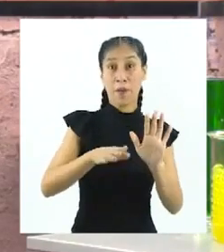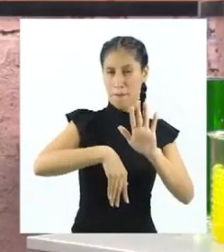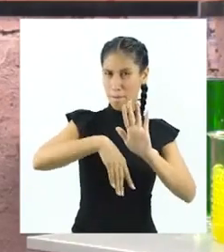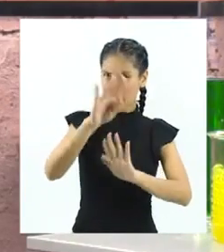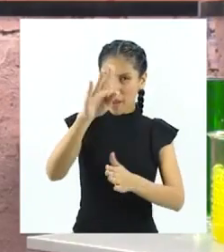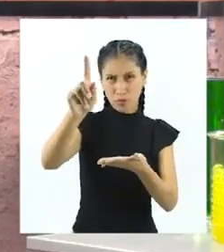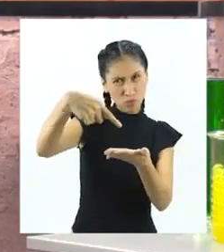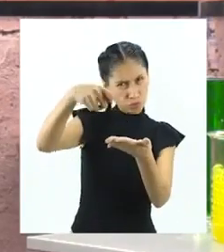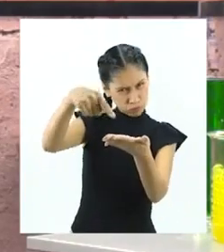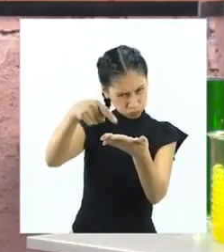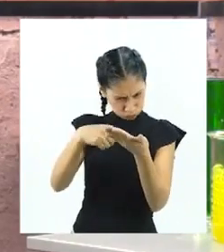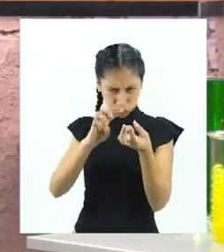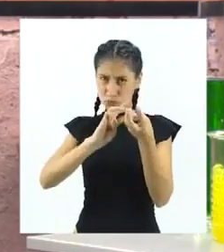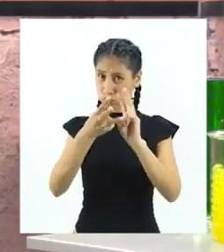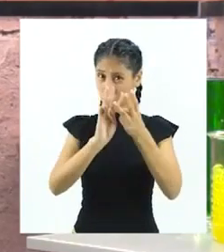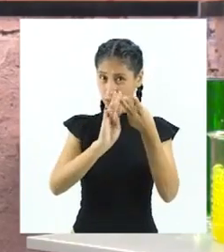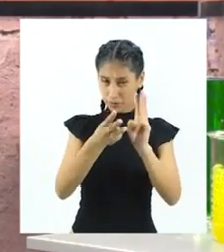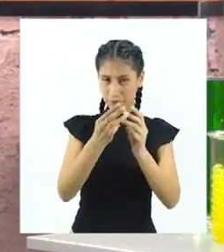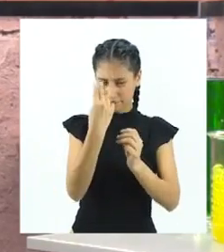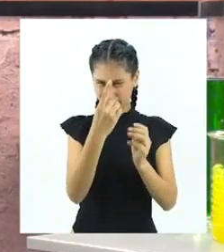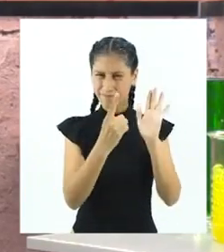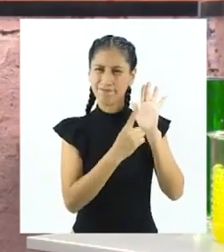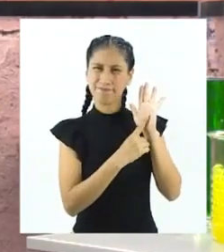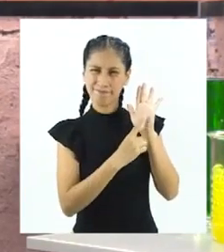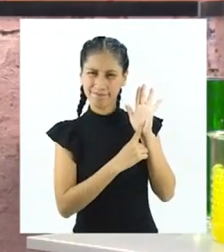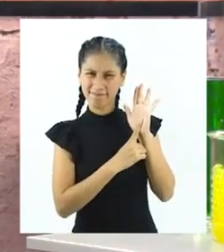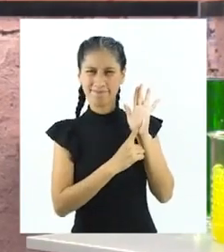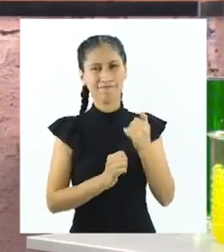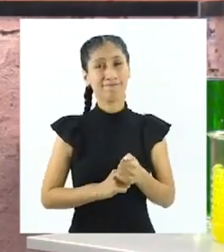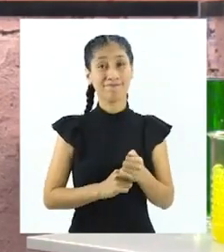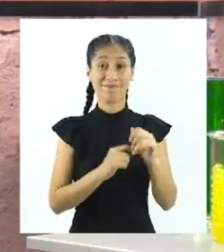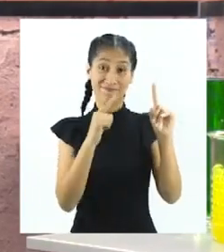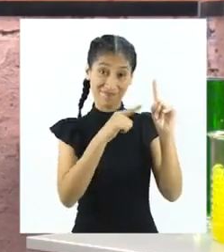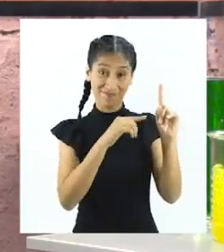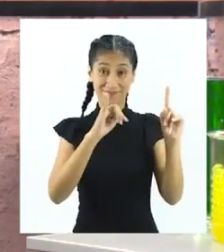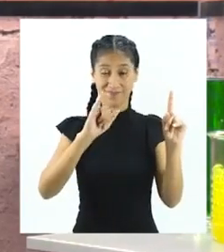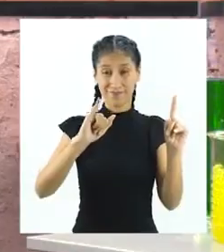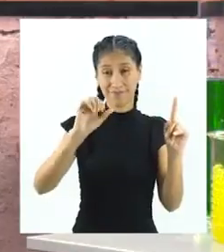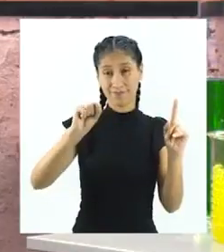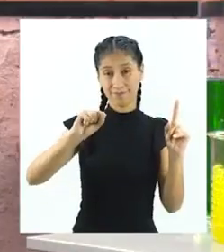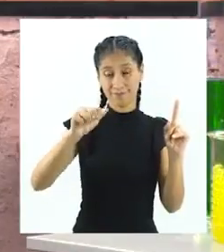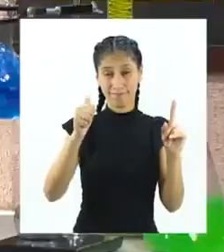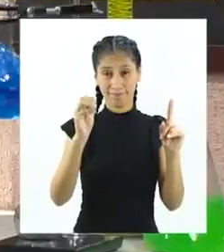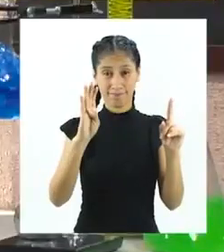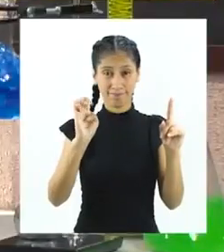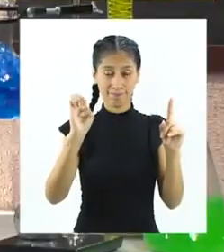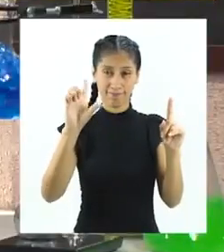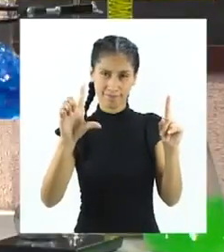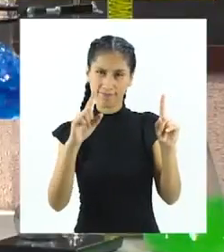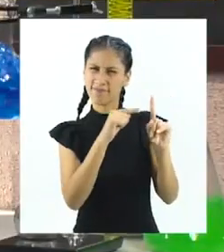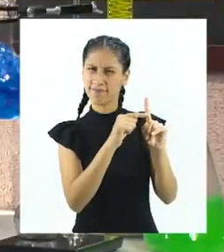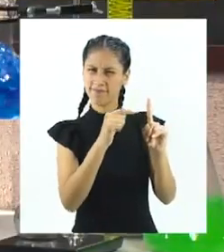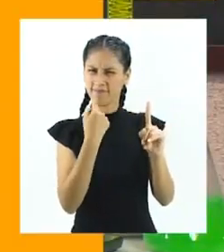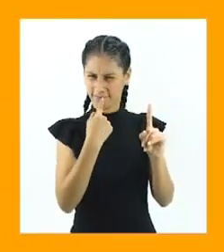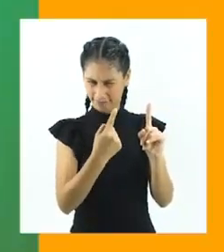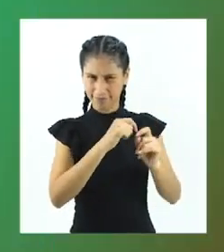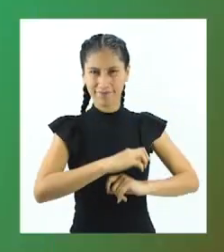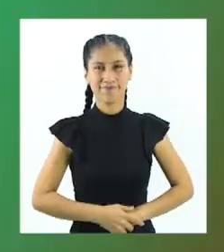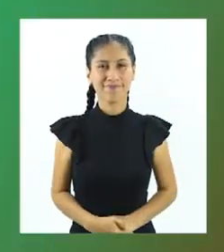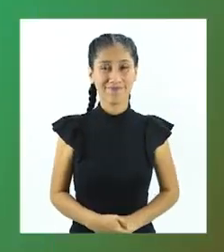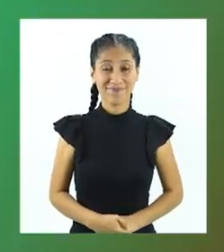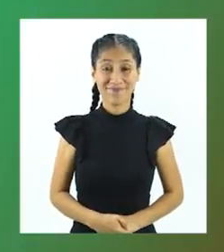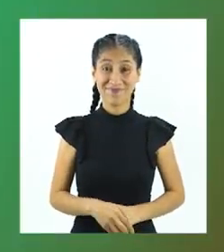y más mensajes que me llegan al WhatsApp. Nos lo envía Isabel. Atenta con el siguiente texto.